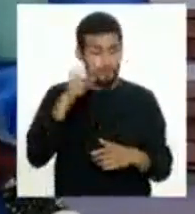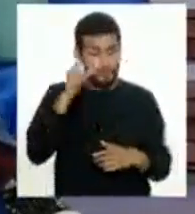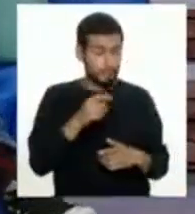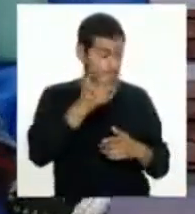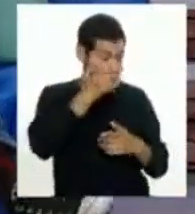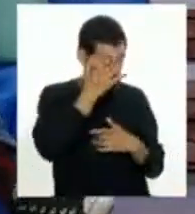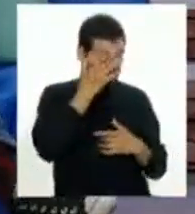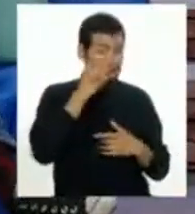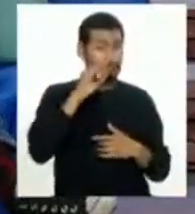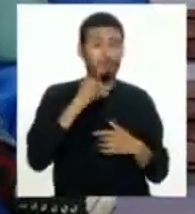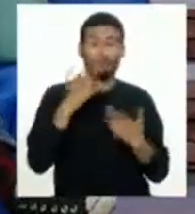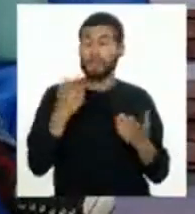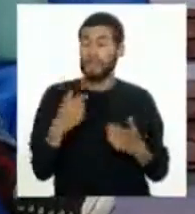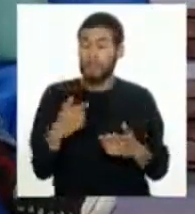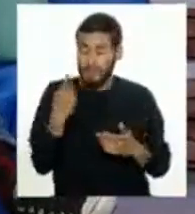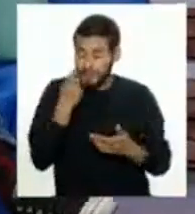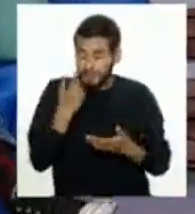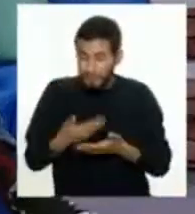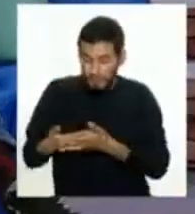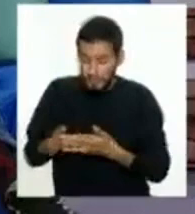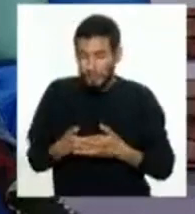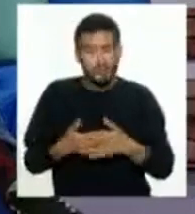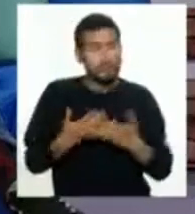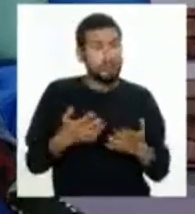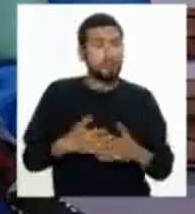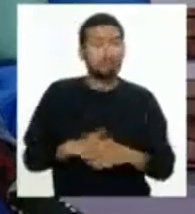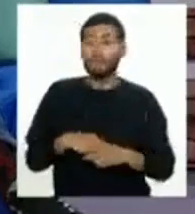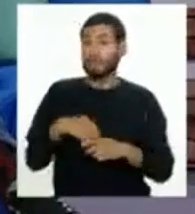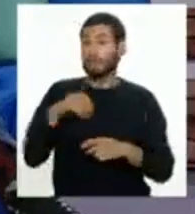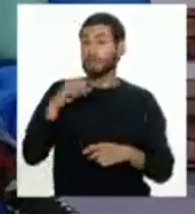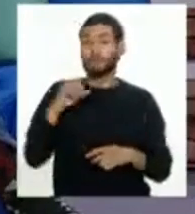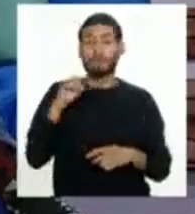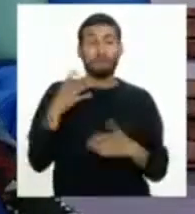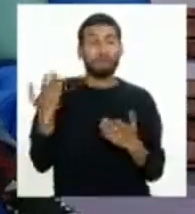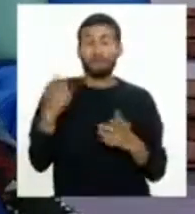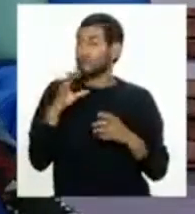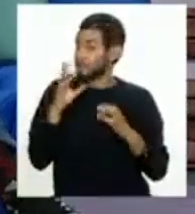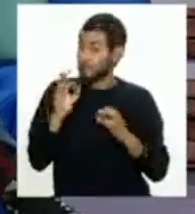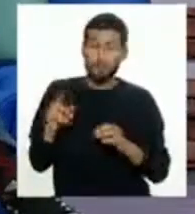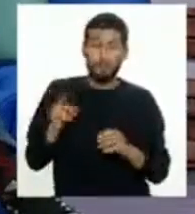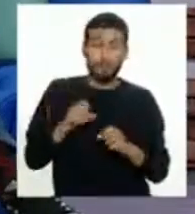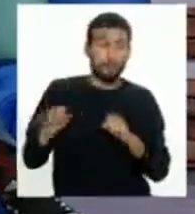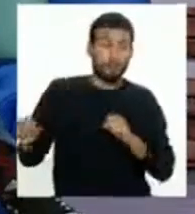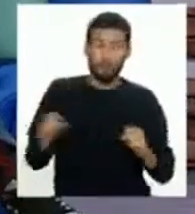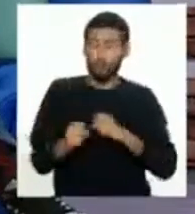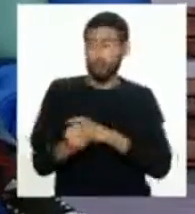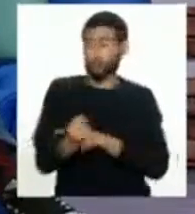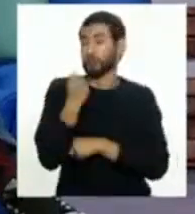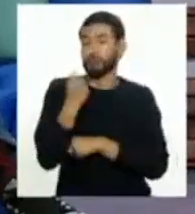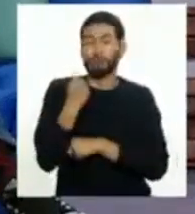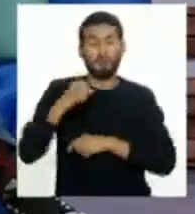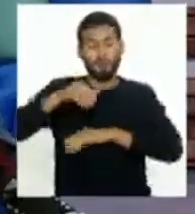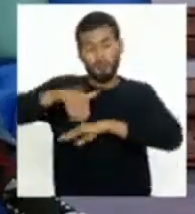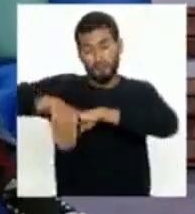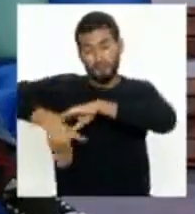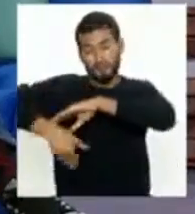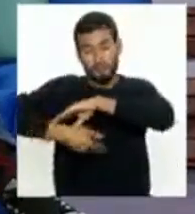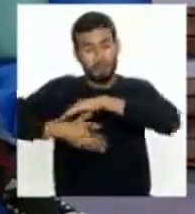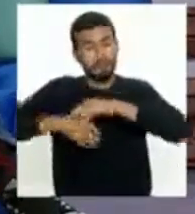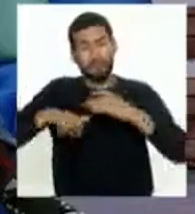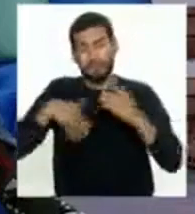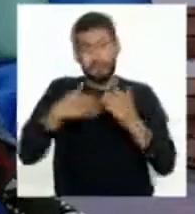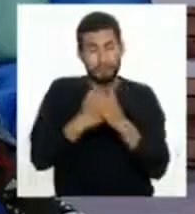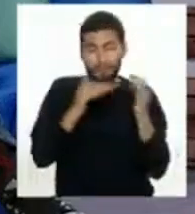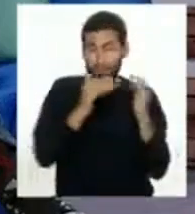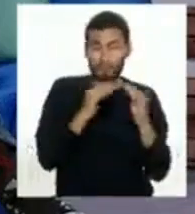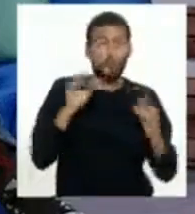enferma, si tenemos un recién nacido, si estamos... Porque no es lo mismo un sismo de gran magnitud en la noche, en la madrugada, todos en